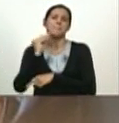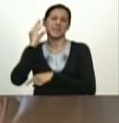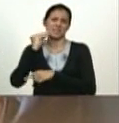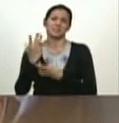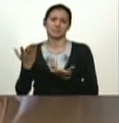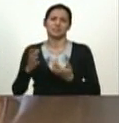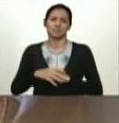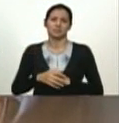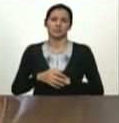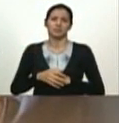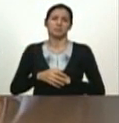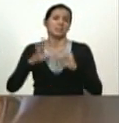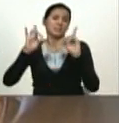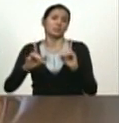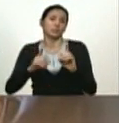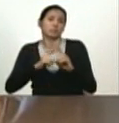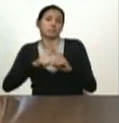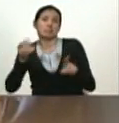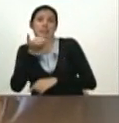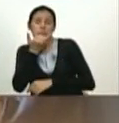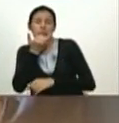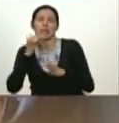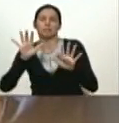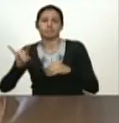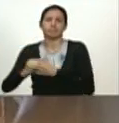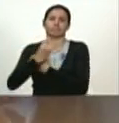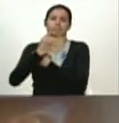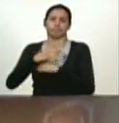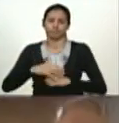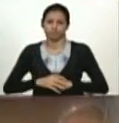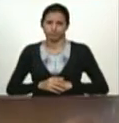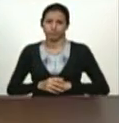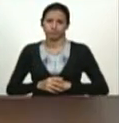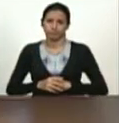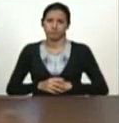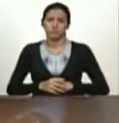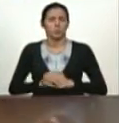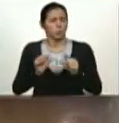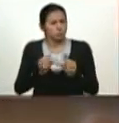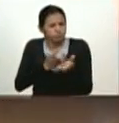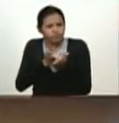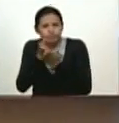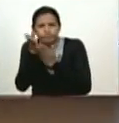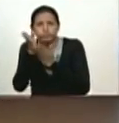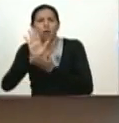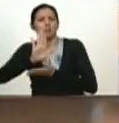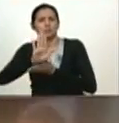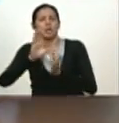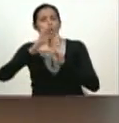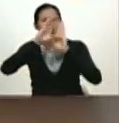generación y sigamos manteniendo este camino, miren, de la constitución.